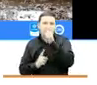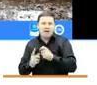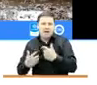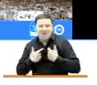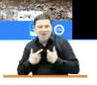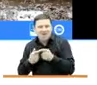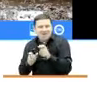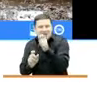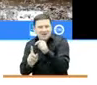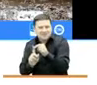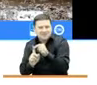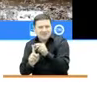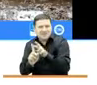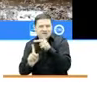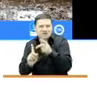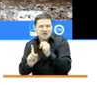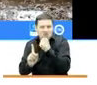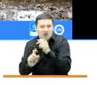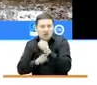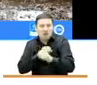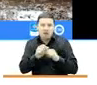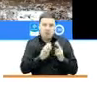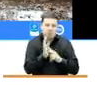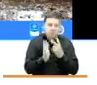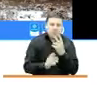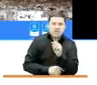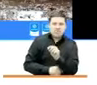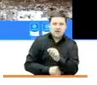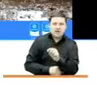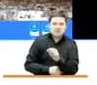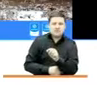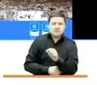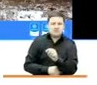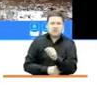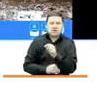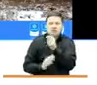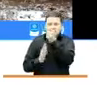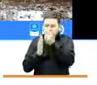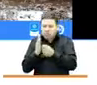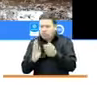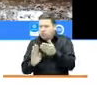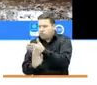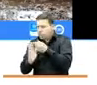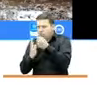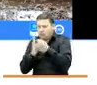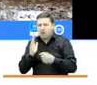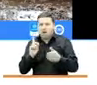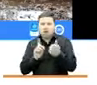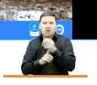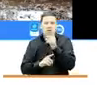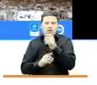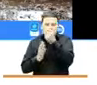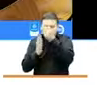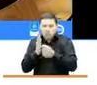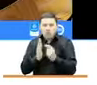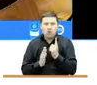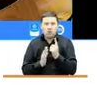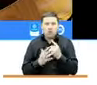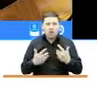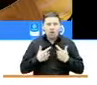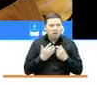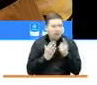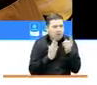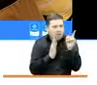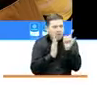importante también en este año 2020 es el Registro Único de Víctimas. Logramos a través del Registro Único de Víctimas